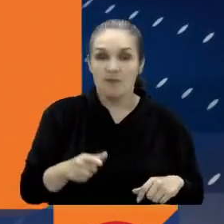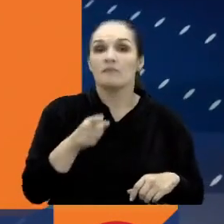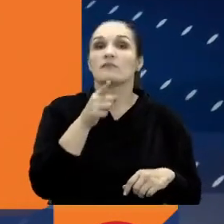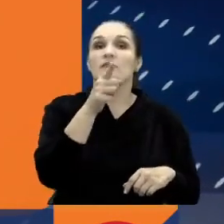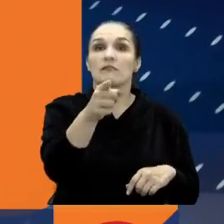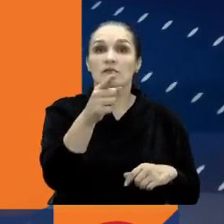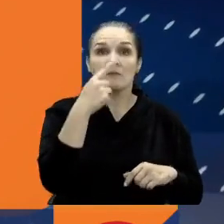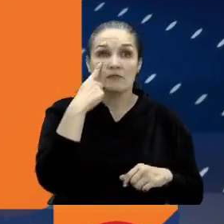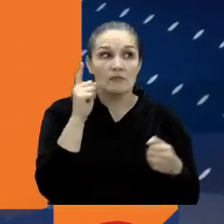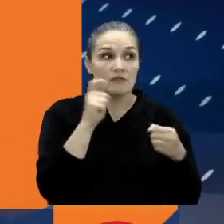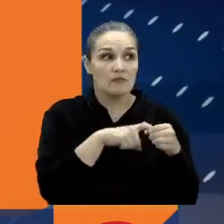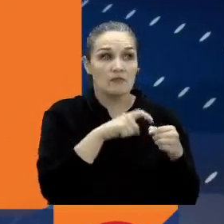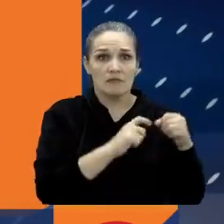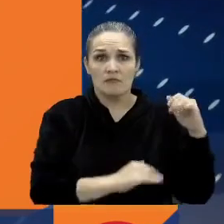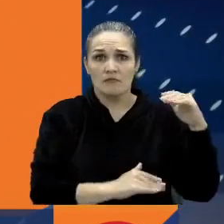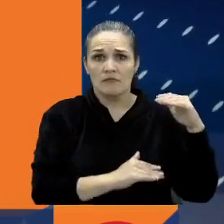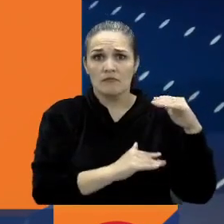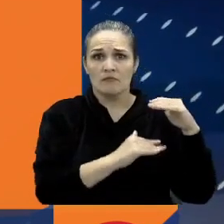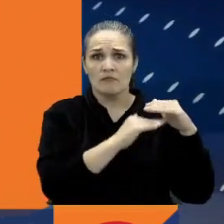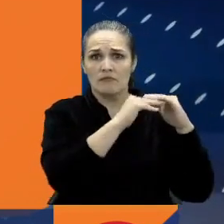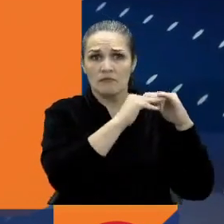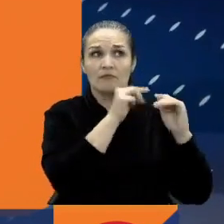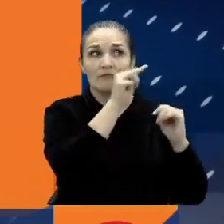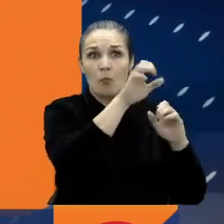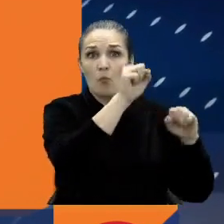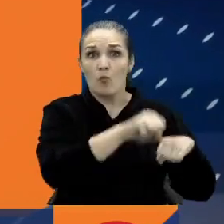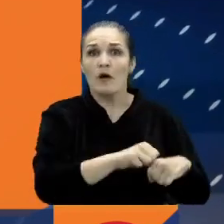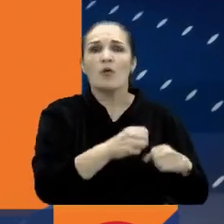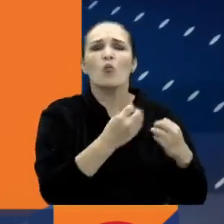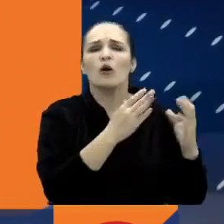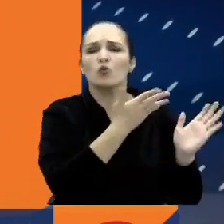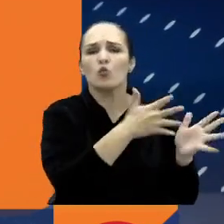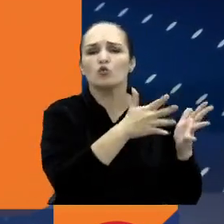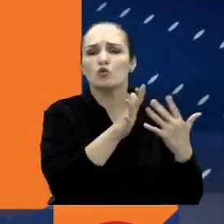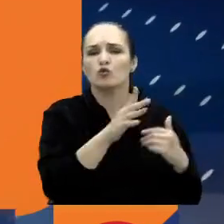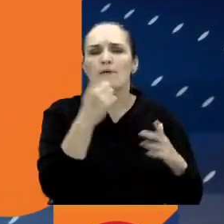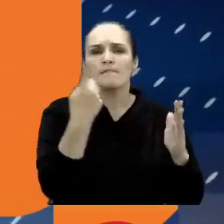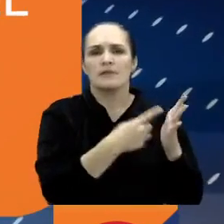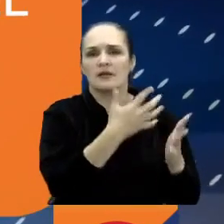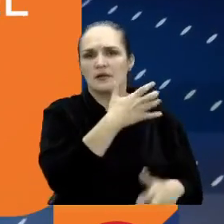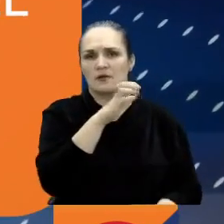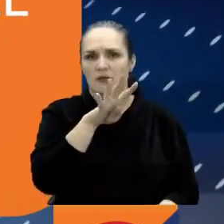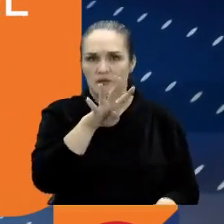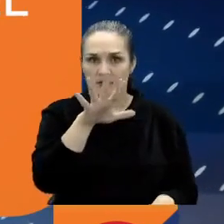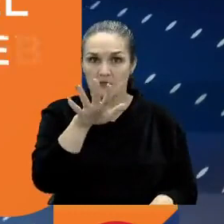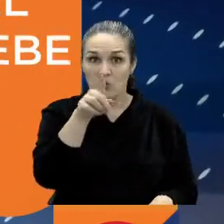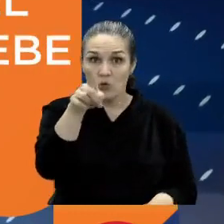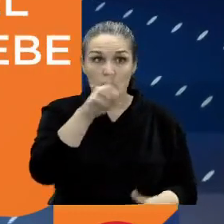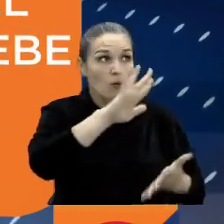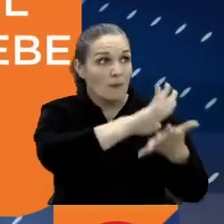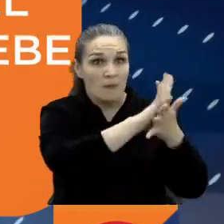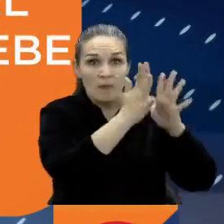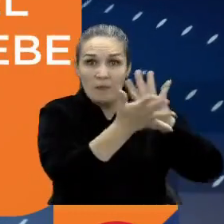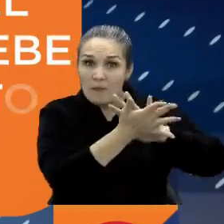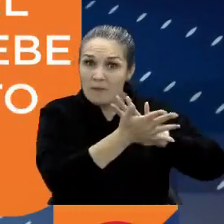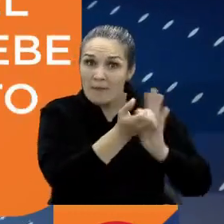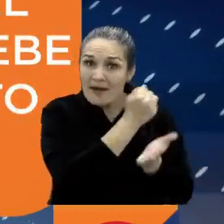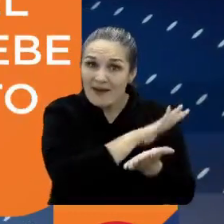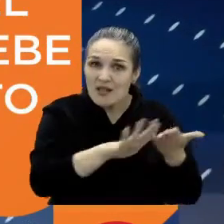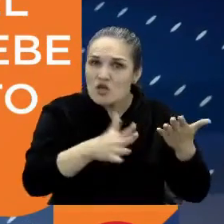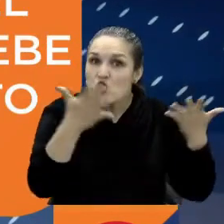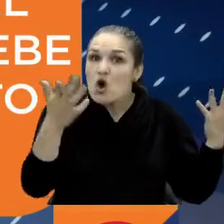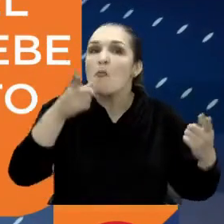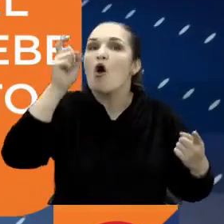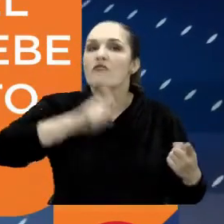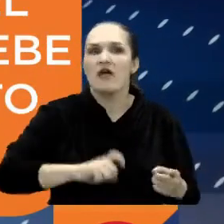1545 cursos en plataformas digitales. Tenga presente que para acceder a la condonación del 100% del curso debe